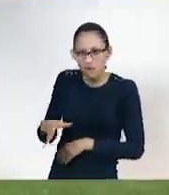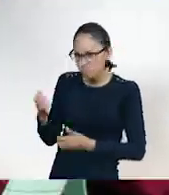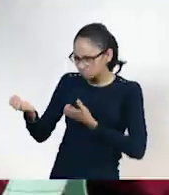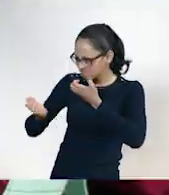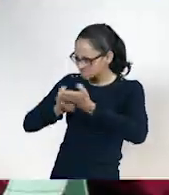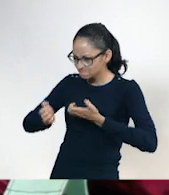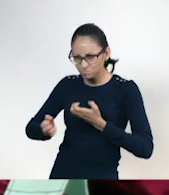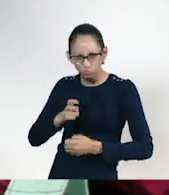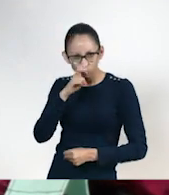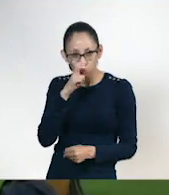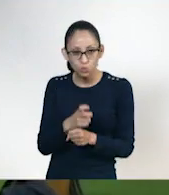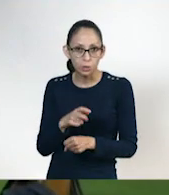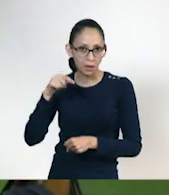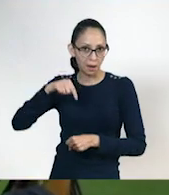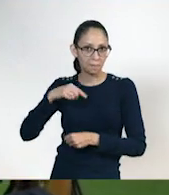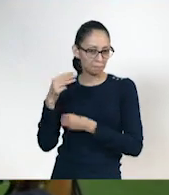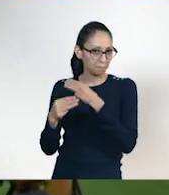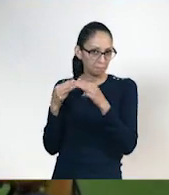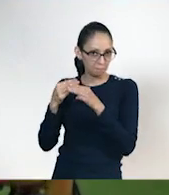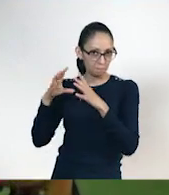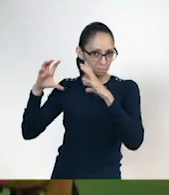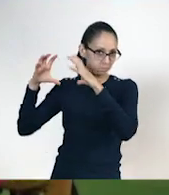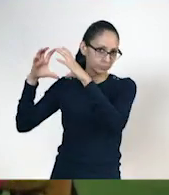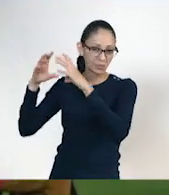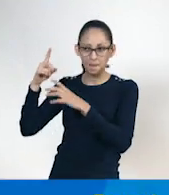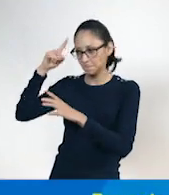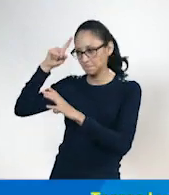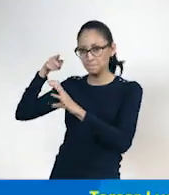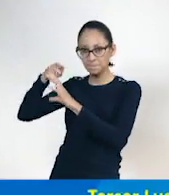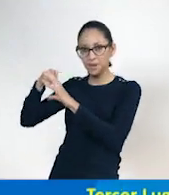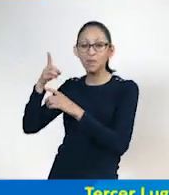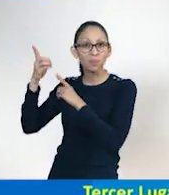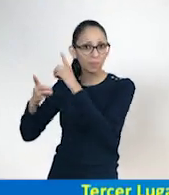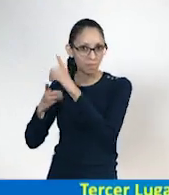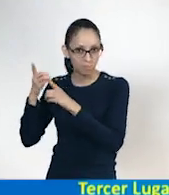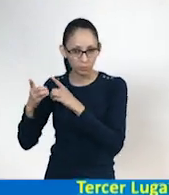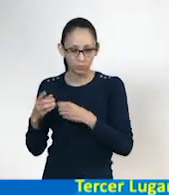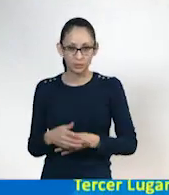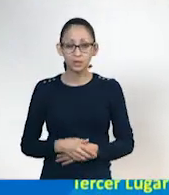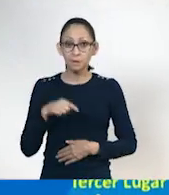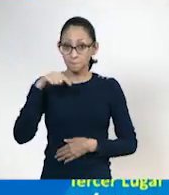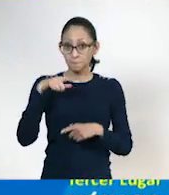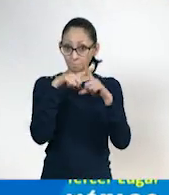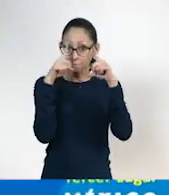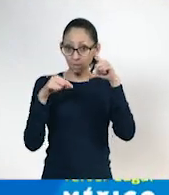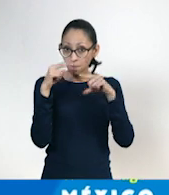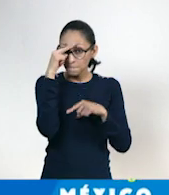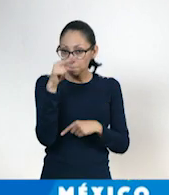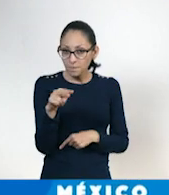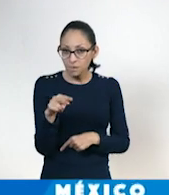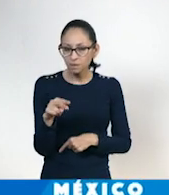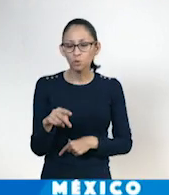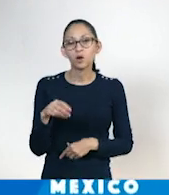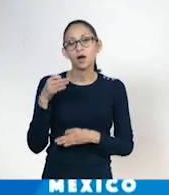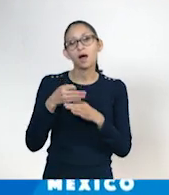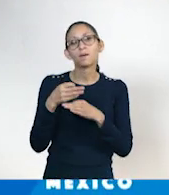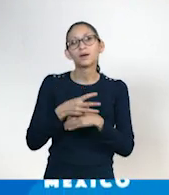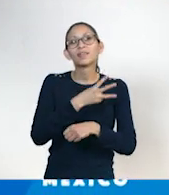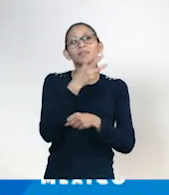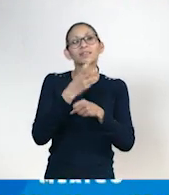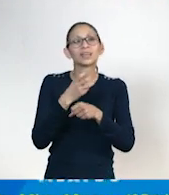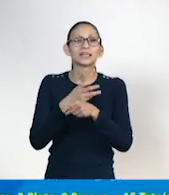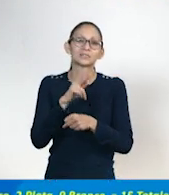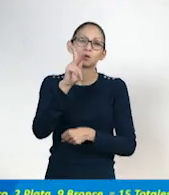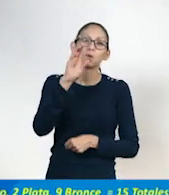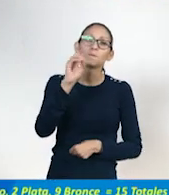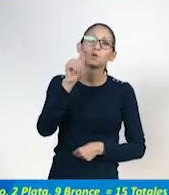que puede existir en el planeta en materia de deporte adaptado. México es actualmente la tercera potencia del deporte